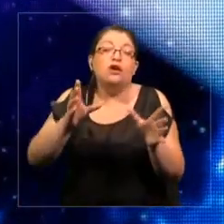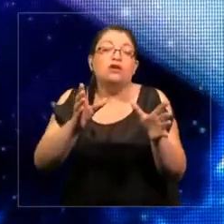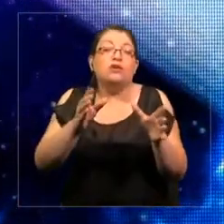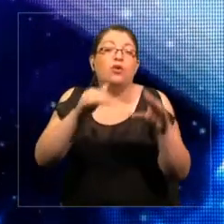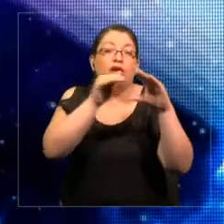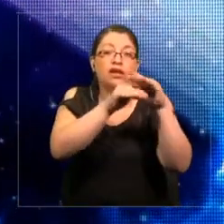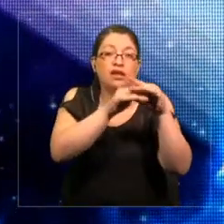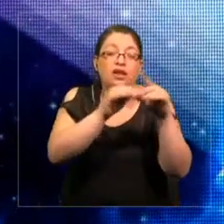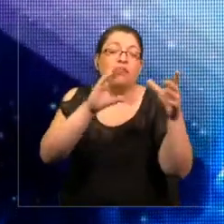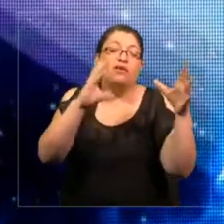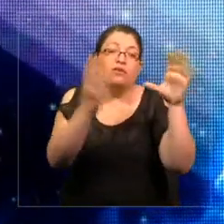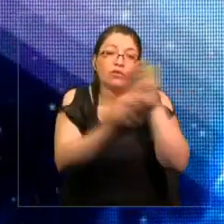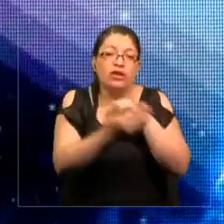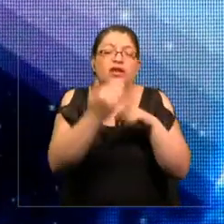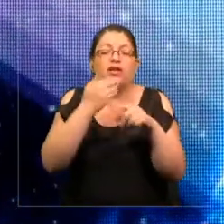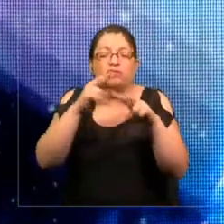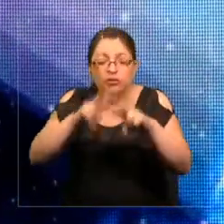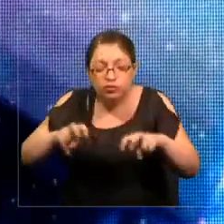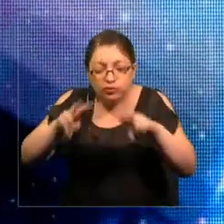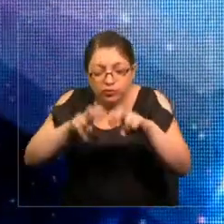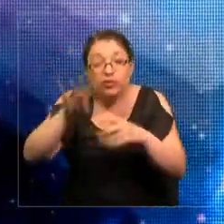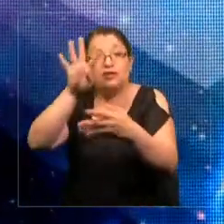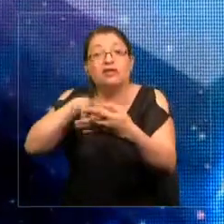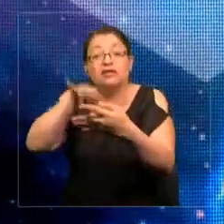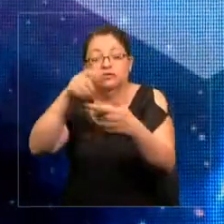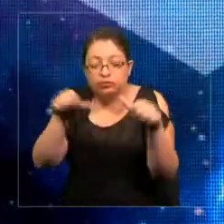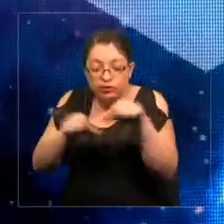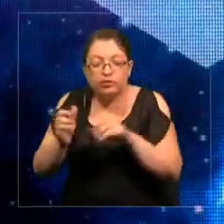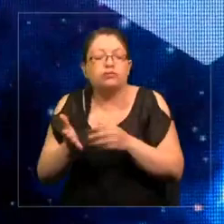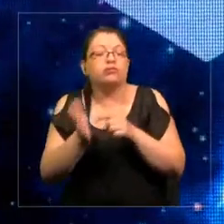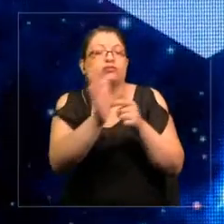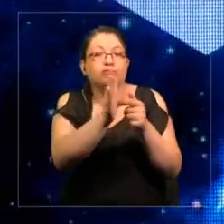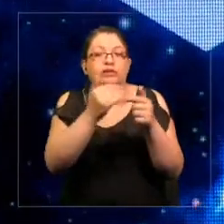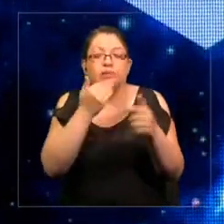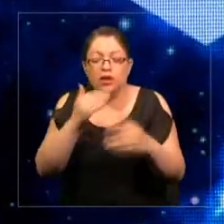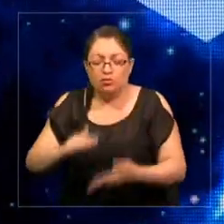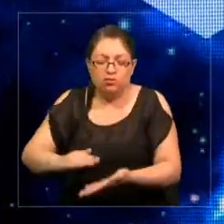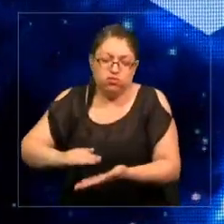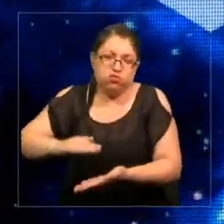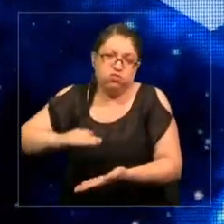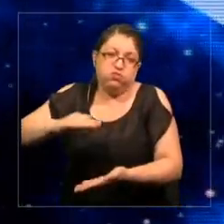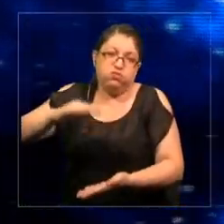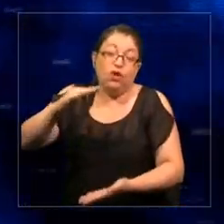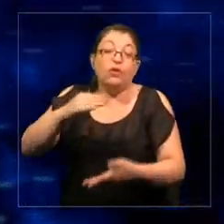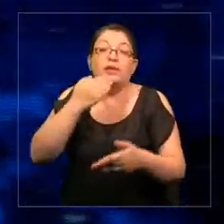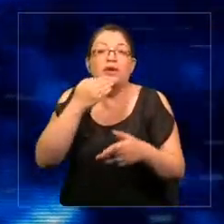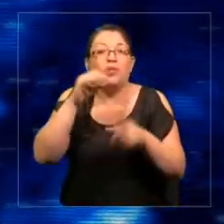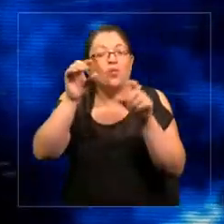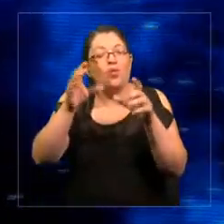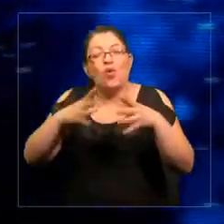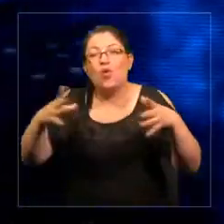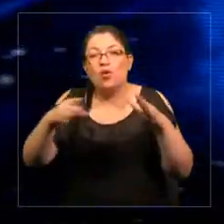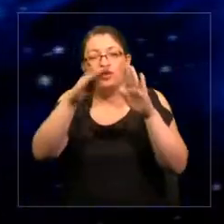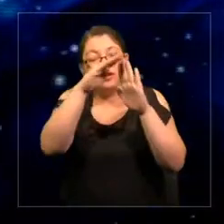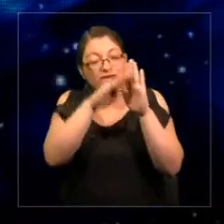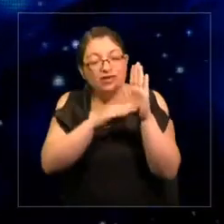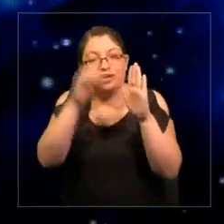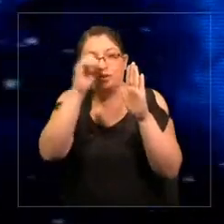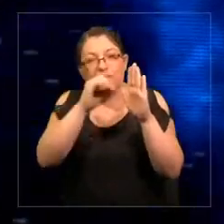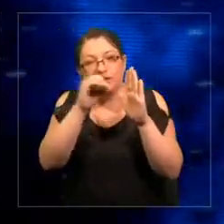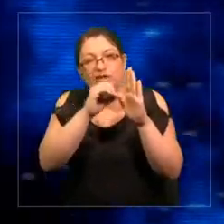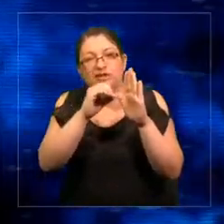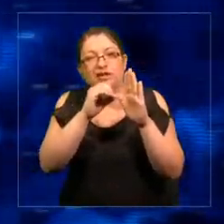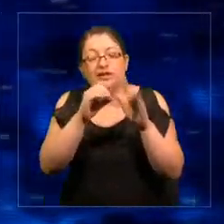reportes científicos dando muchas recomendaciones. Y de hecho, muchas más de estas recomendaciones son implementadas que